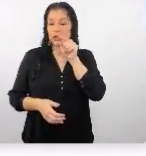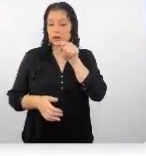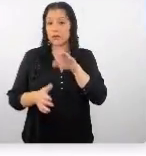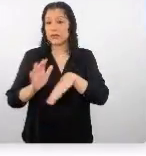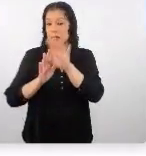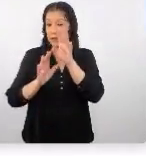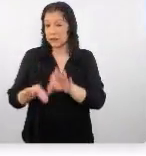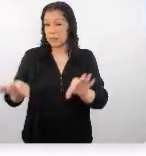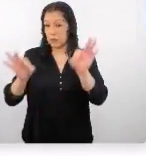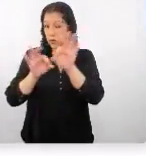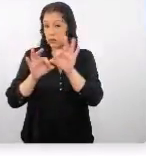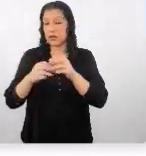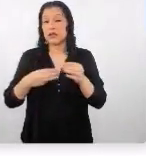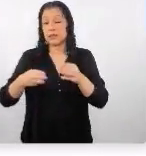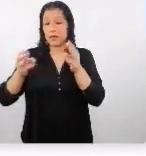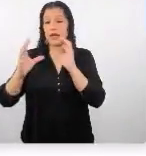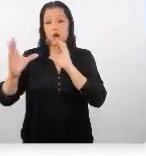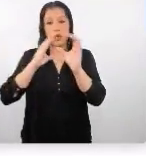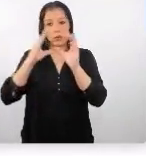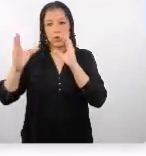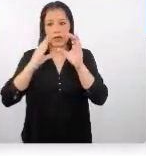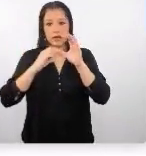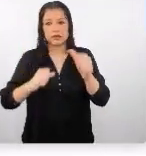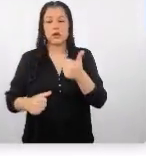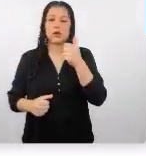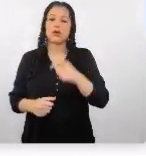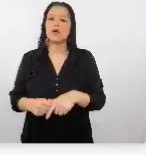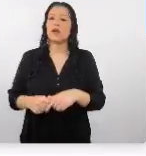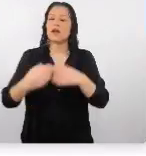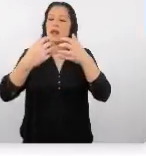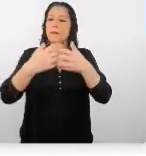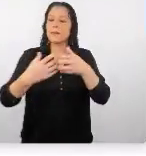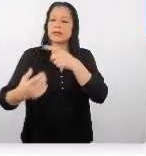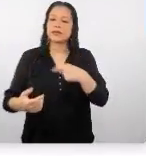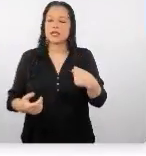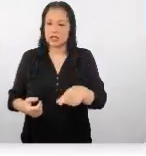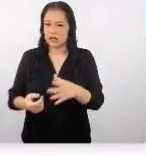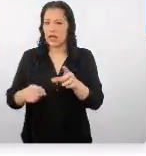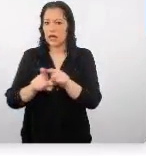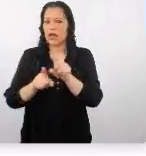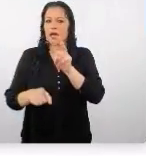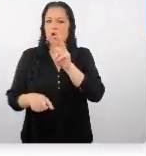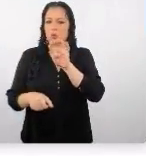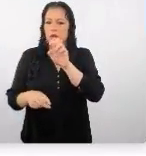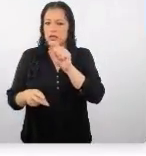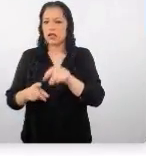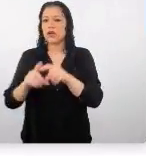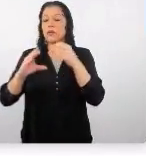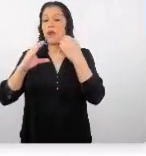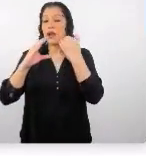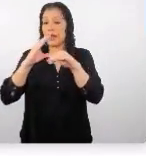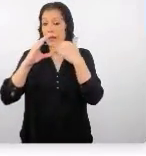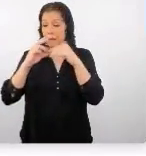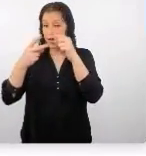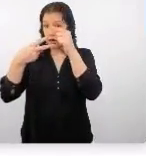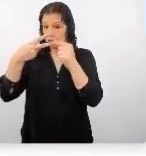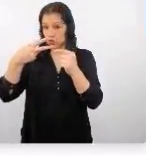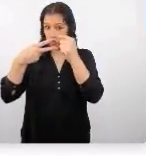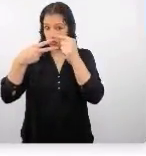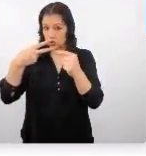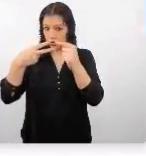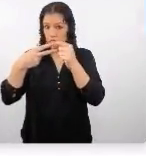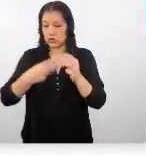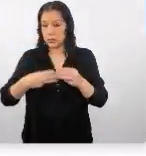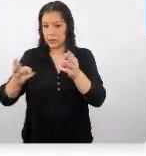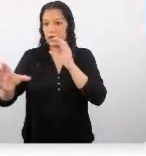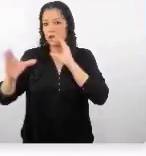medio de comunicación con su contraparte ojo que tanto wechat como el correo electrónico son los medios de